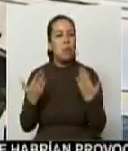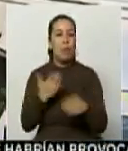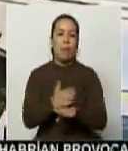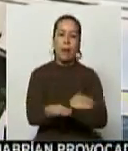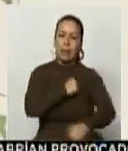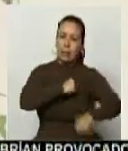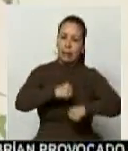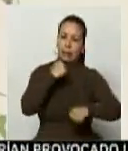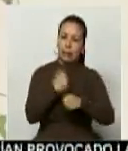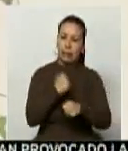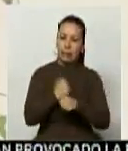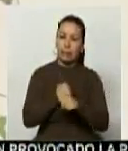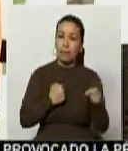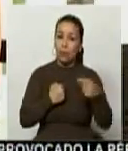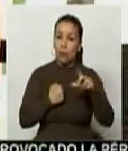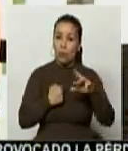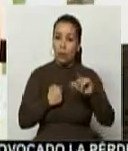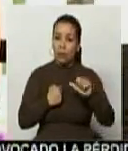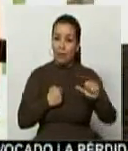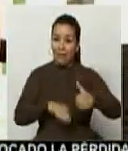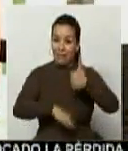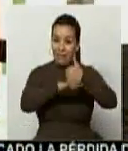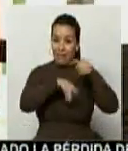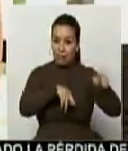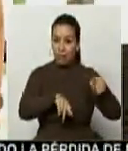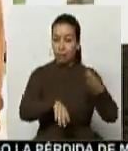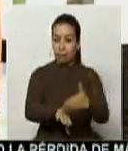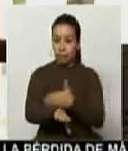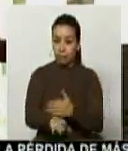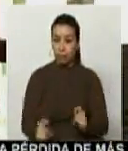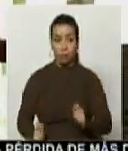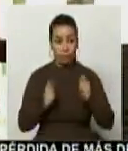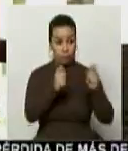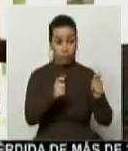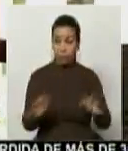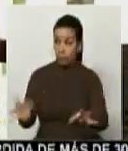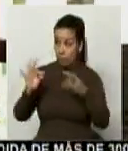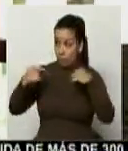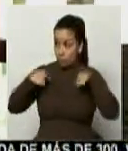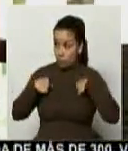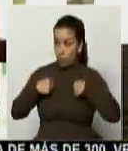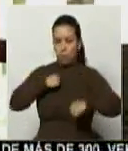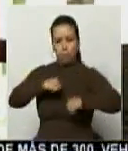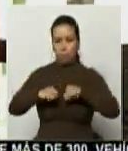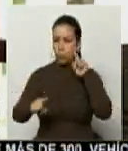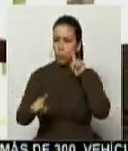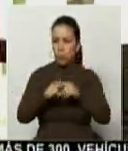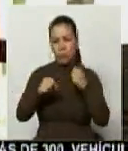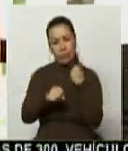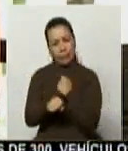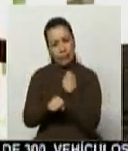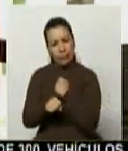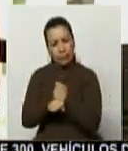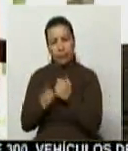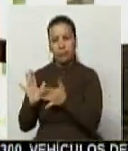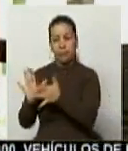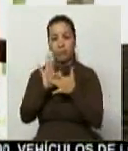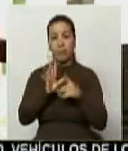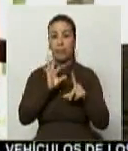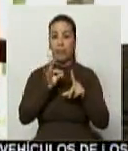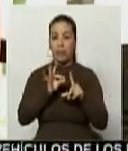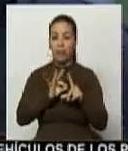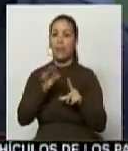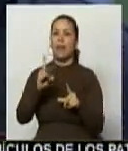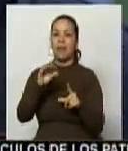incansable de la doctora Gloria Beatriz Giraldo Incapié, quien desde que asumió la gerencia de Telecafé, trazó como principal objetivo llevar la señal de Telecafé